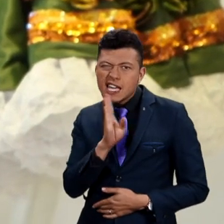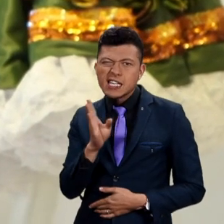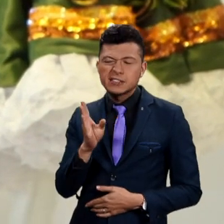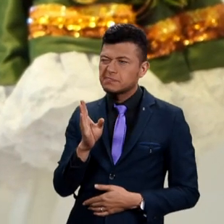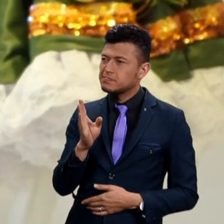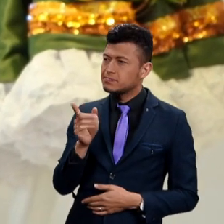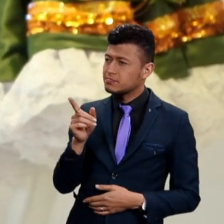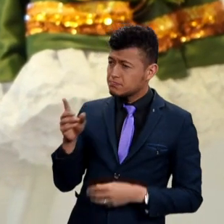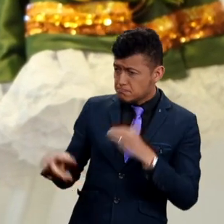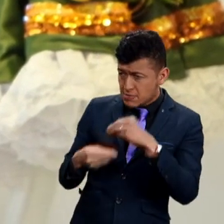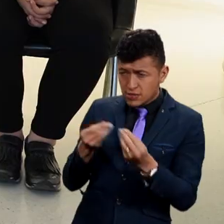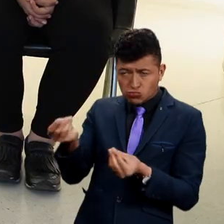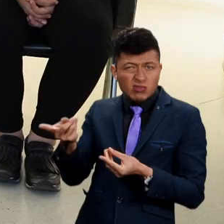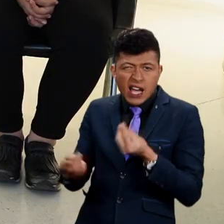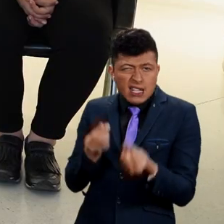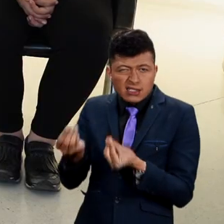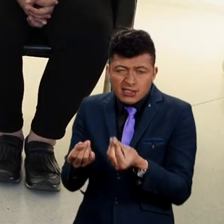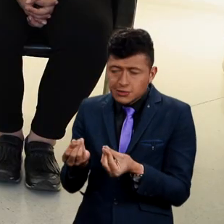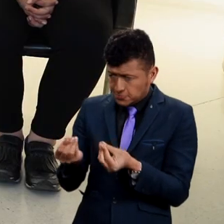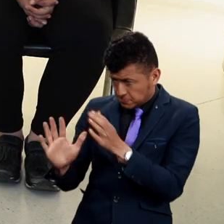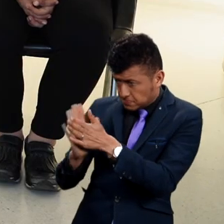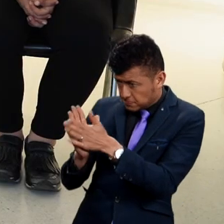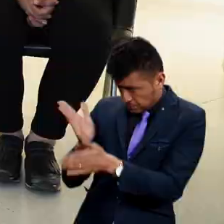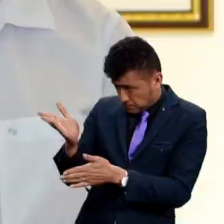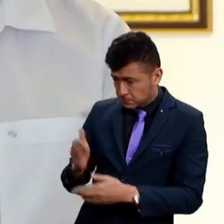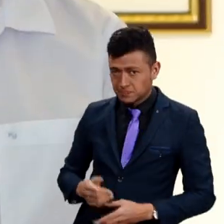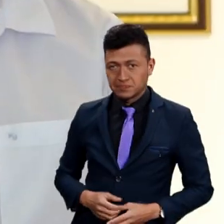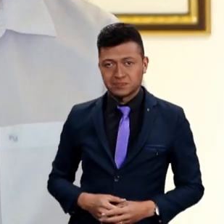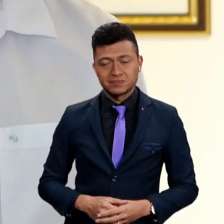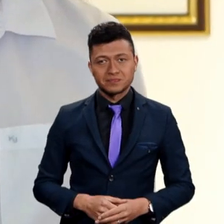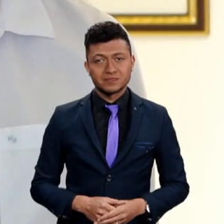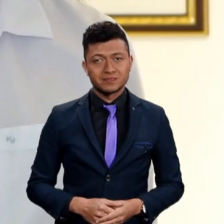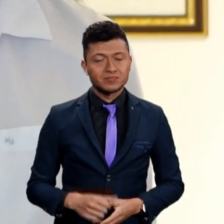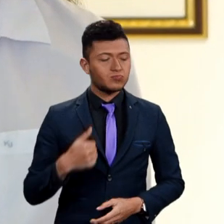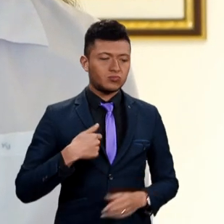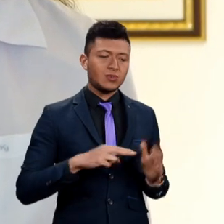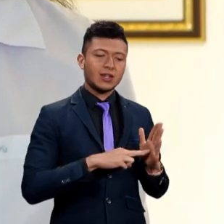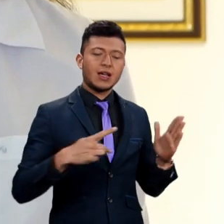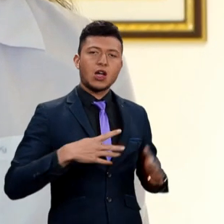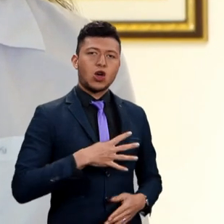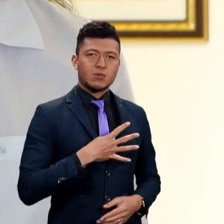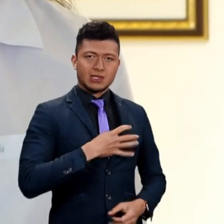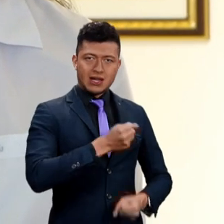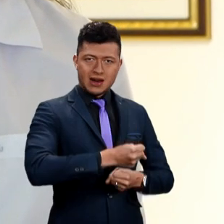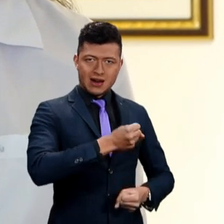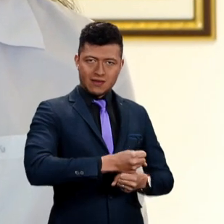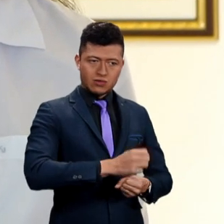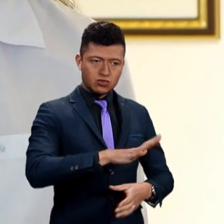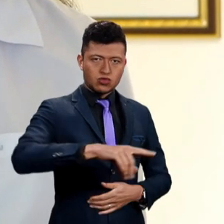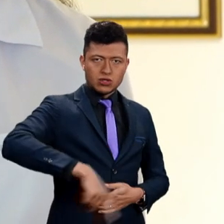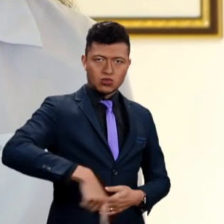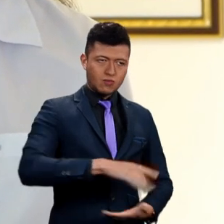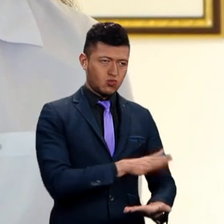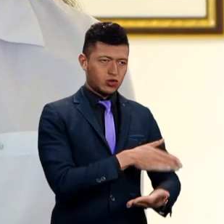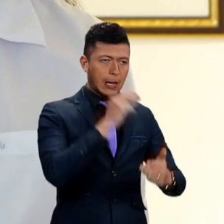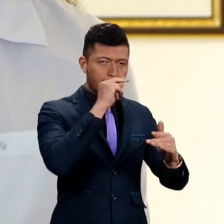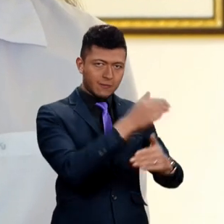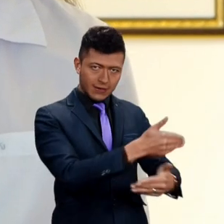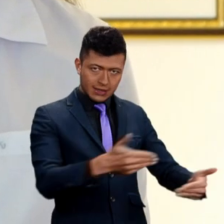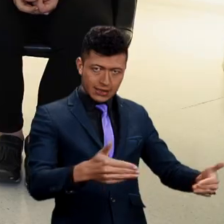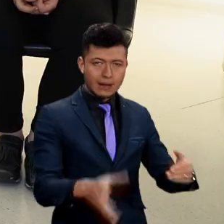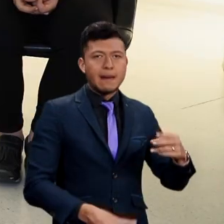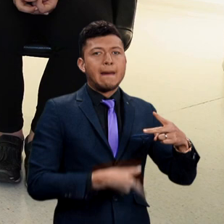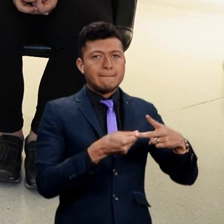Cuéntanos un poco y además de eso, ¿a qué te dedicas actualmente? Soy técnica en competencias laborales para escuelas de música